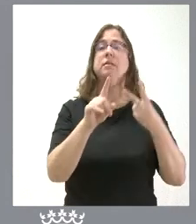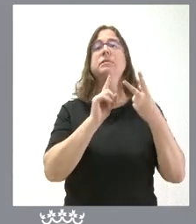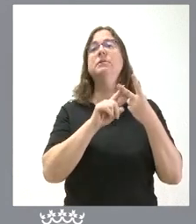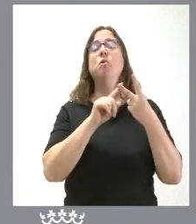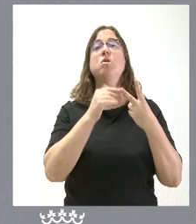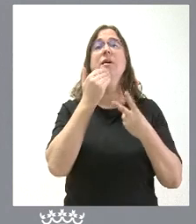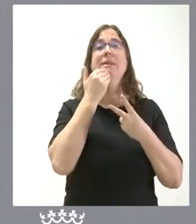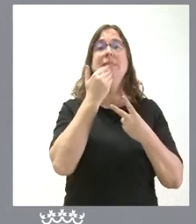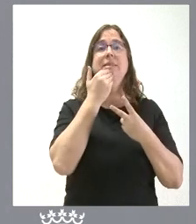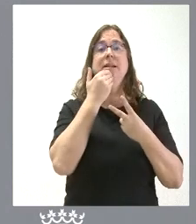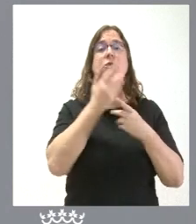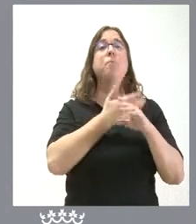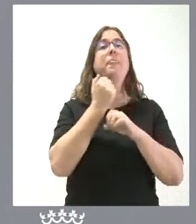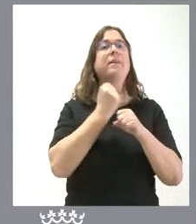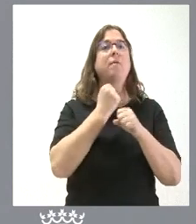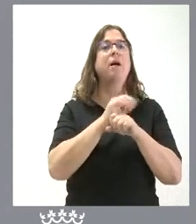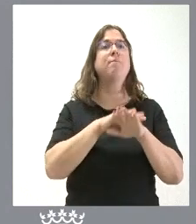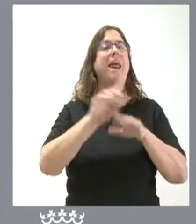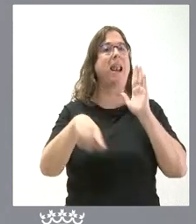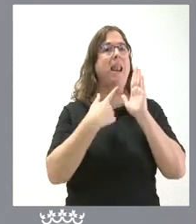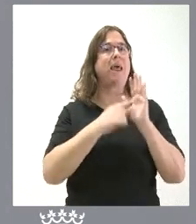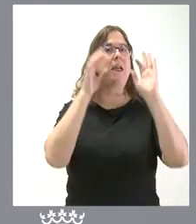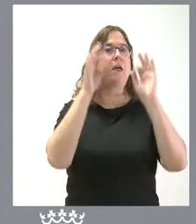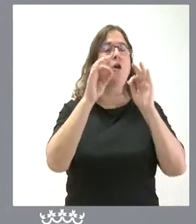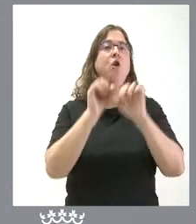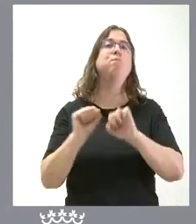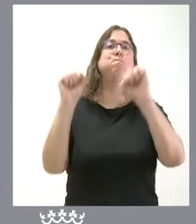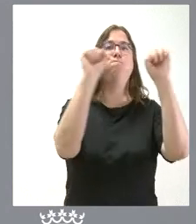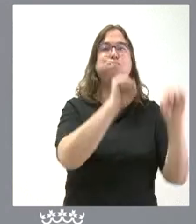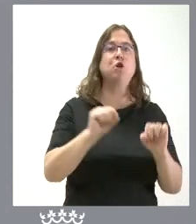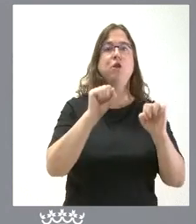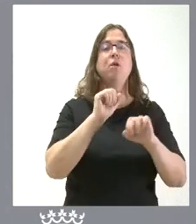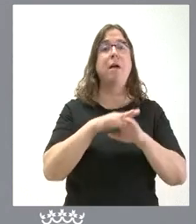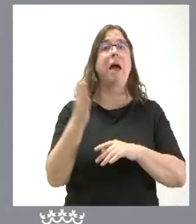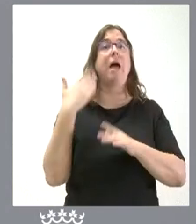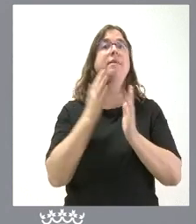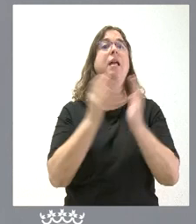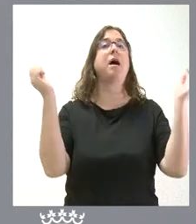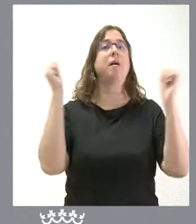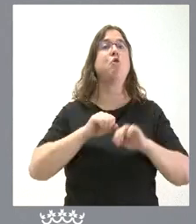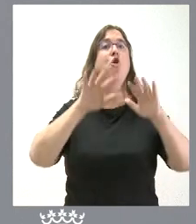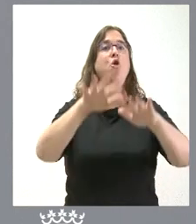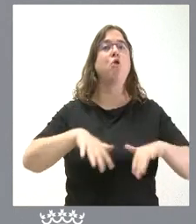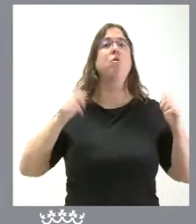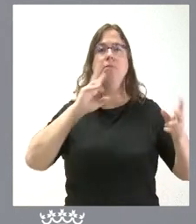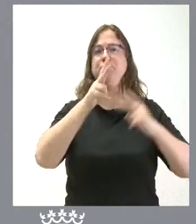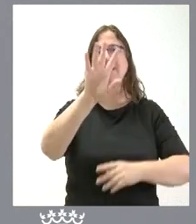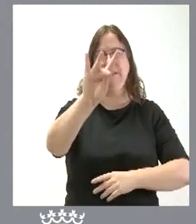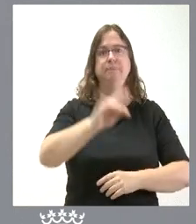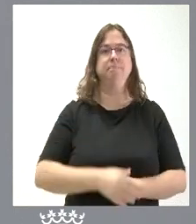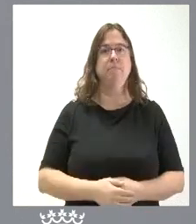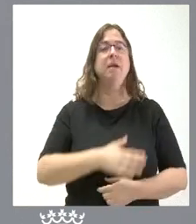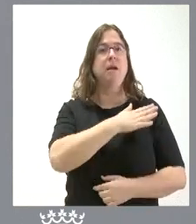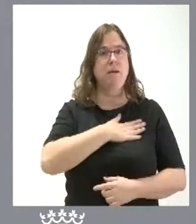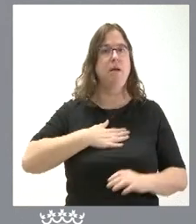si vamos a elevar y trabajar para que se eleve a rango de ley esta protección que ayer aprobaron las Cortes de Castilla y León la respuesta es sí queremos